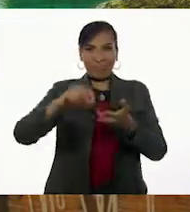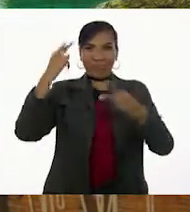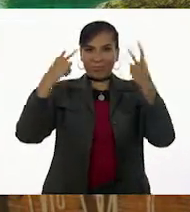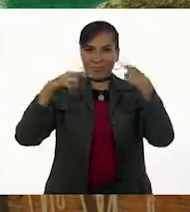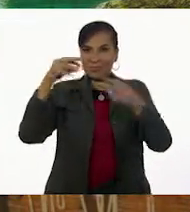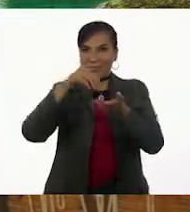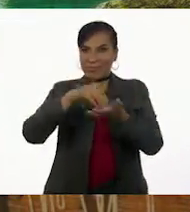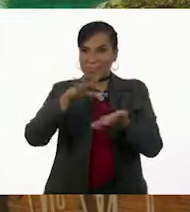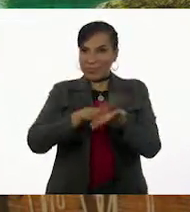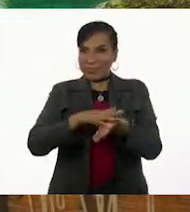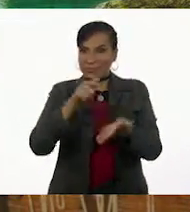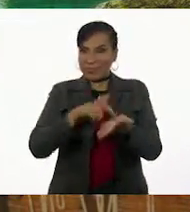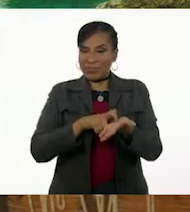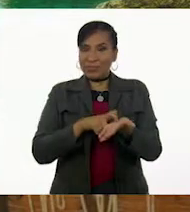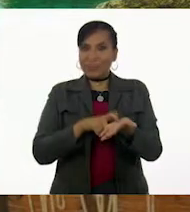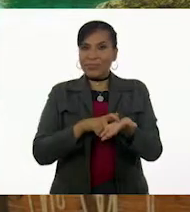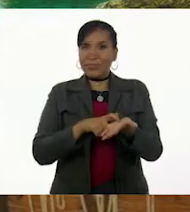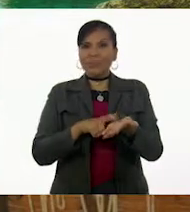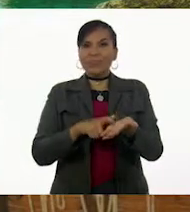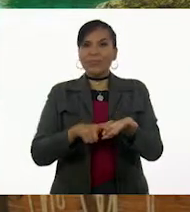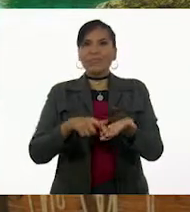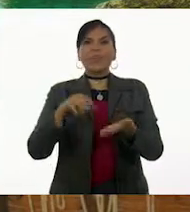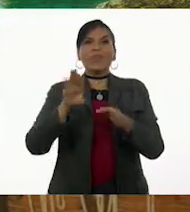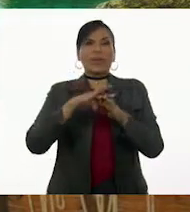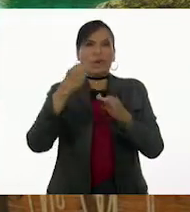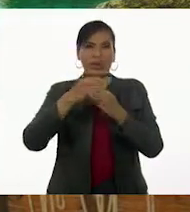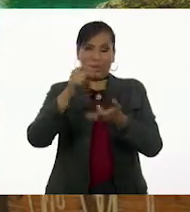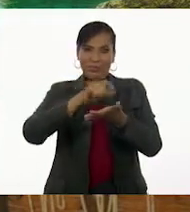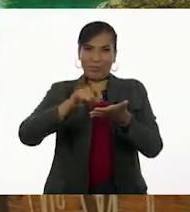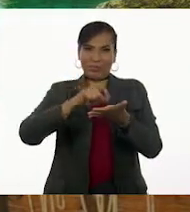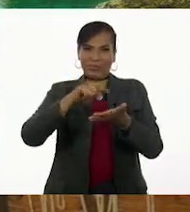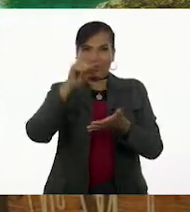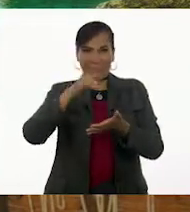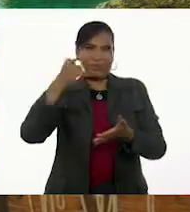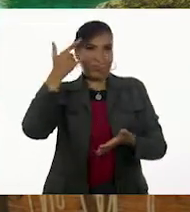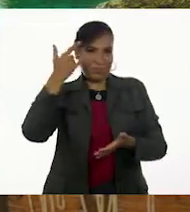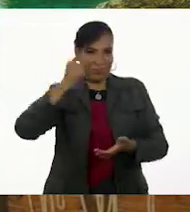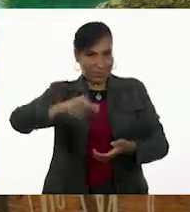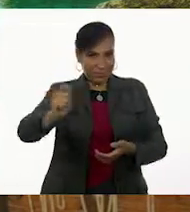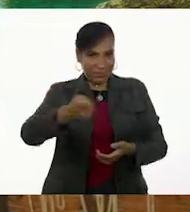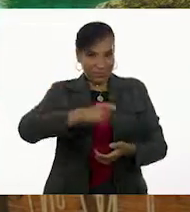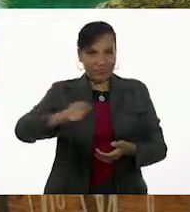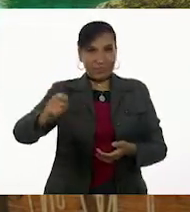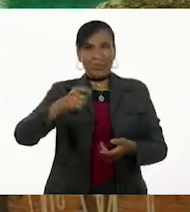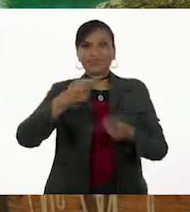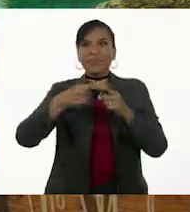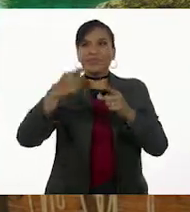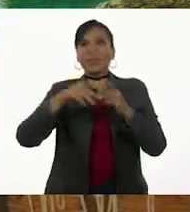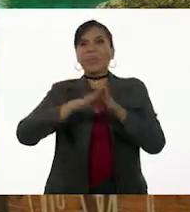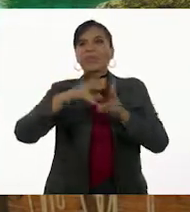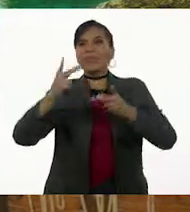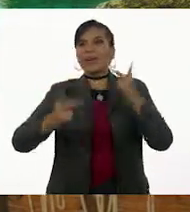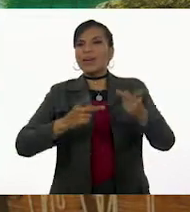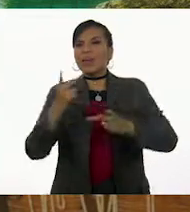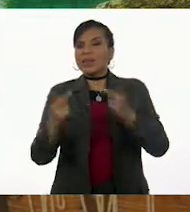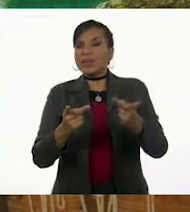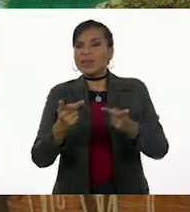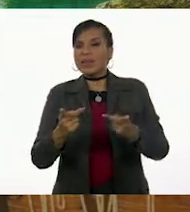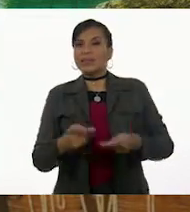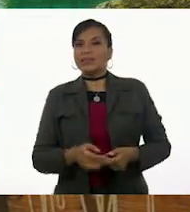anoten, como ahora lo está haciendo nuestra querida pirata, las siguientes preguntas.